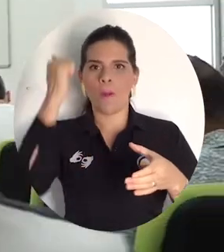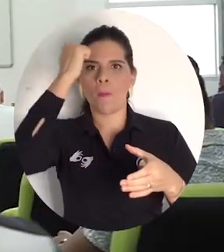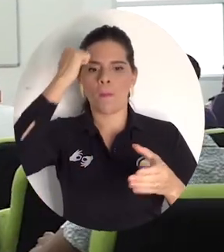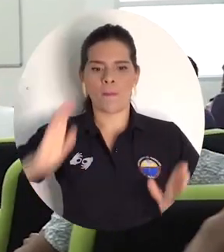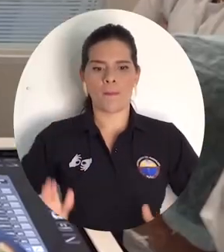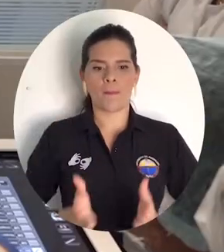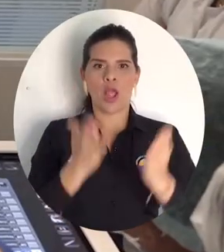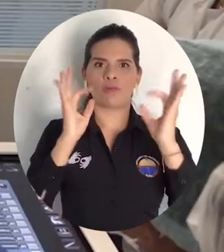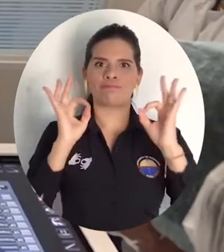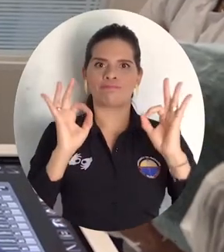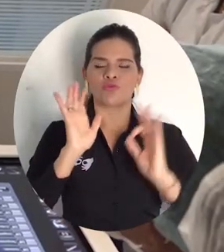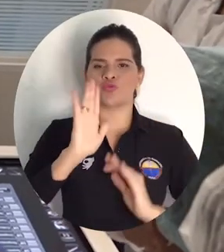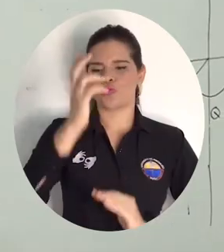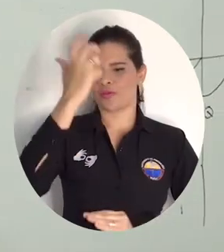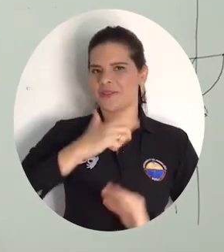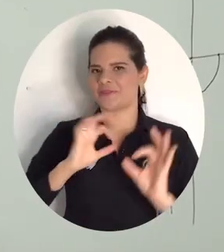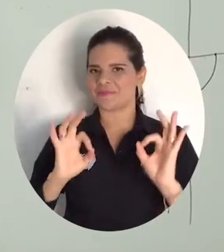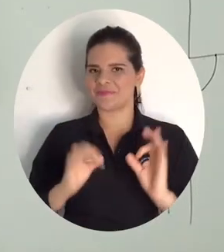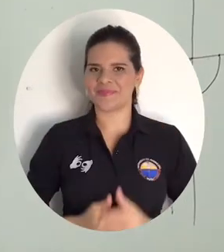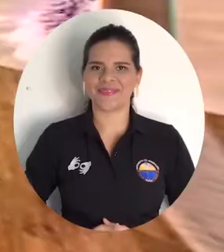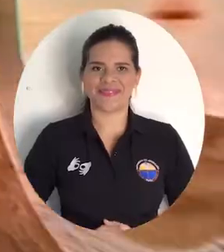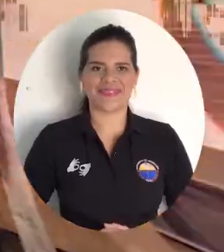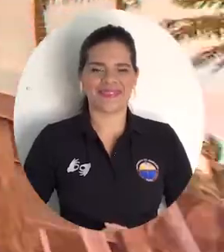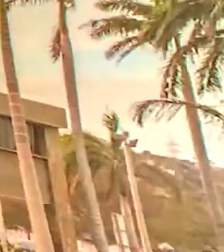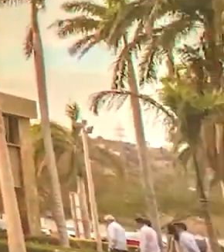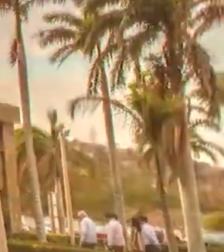profesores que se vivenciaron en el proceso de autoevaluación.